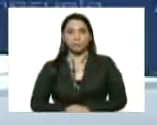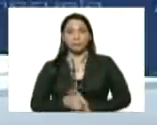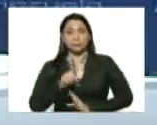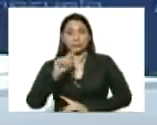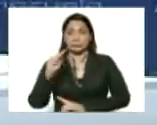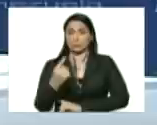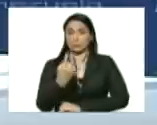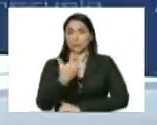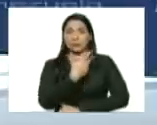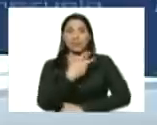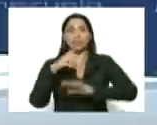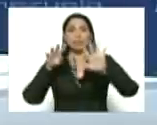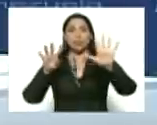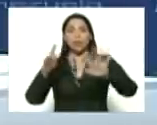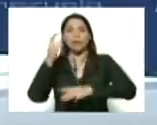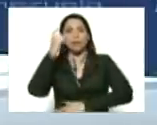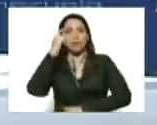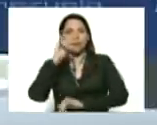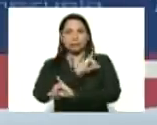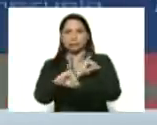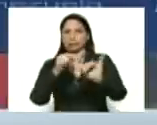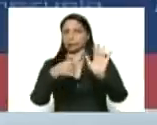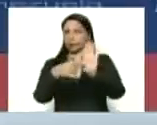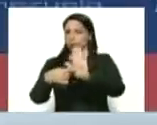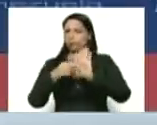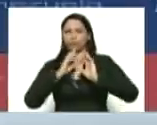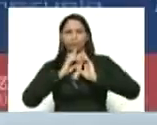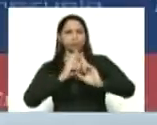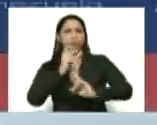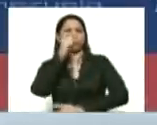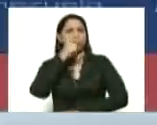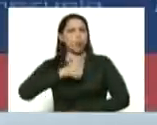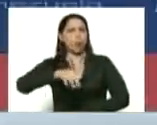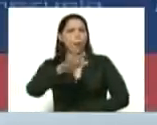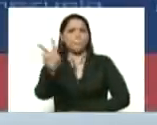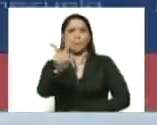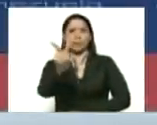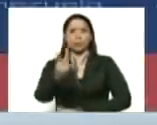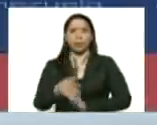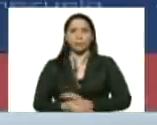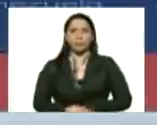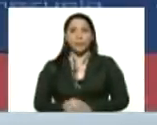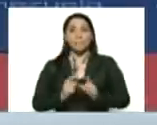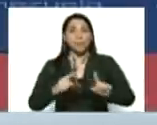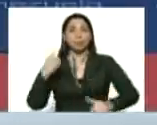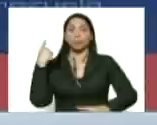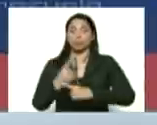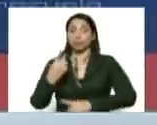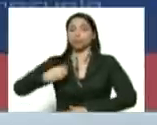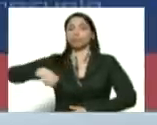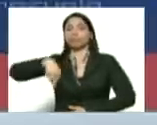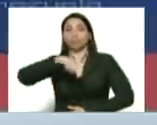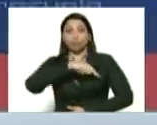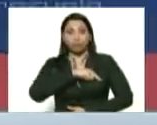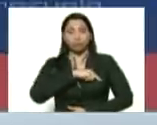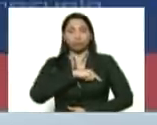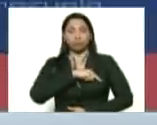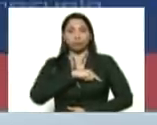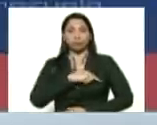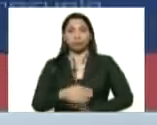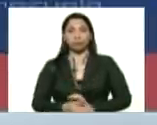primeros 39 días ha sido ejemplar la respuesta del pueblo de Venezuela. Pero debemos nosotros, bajo